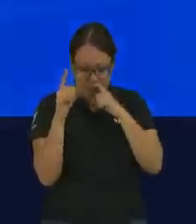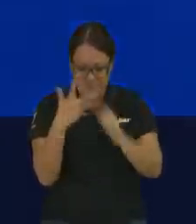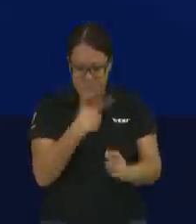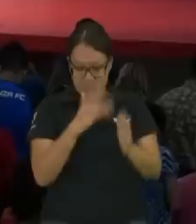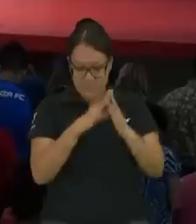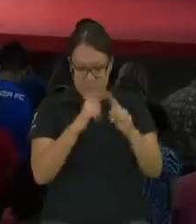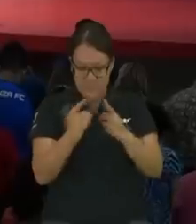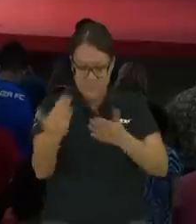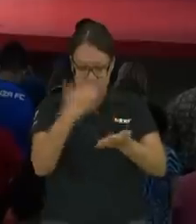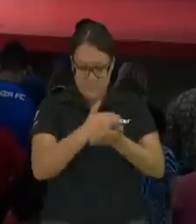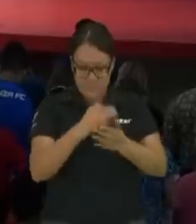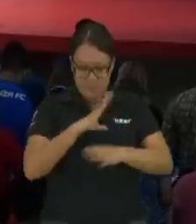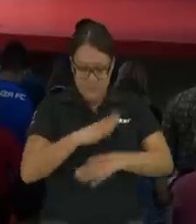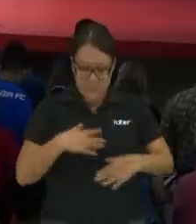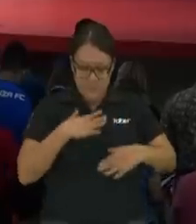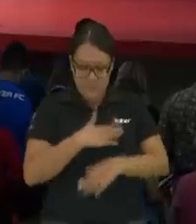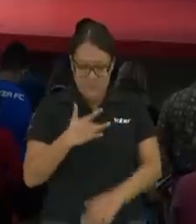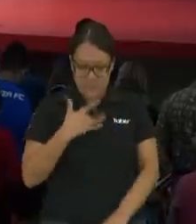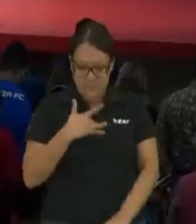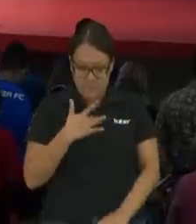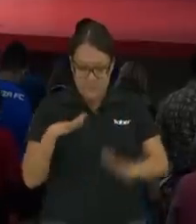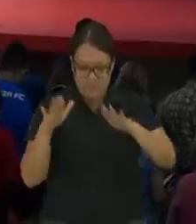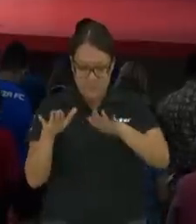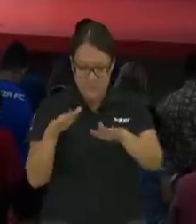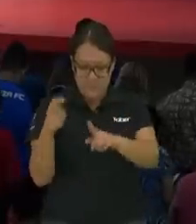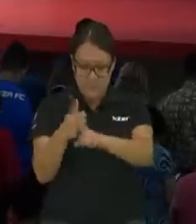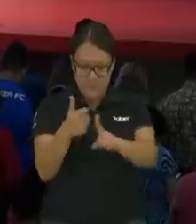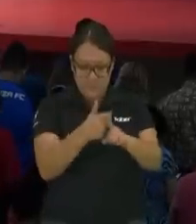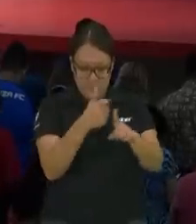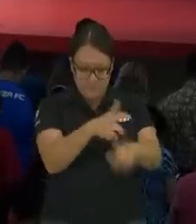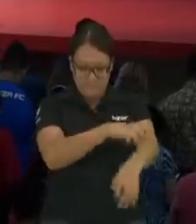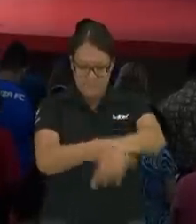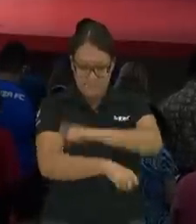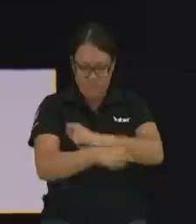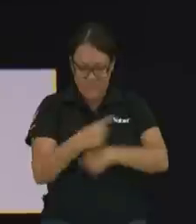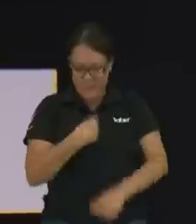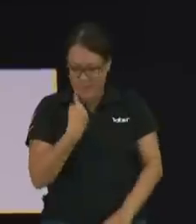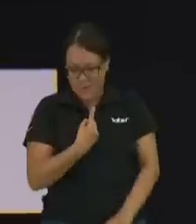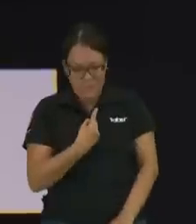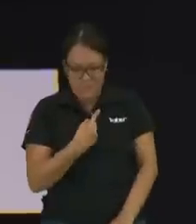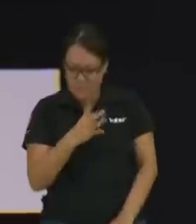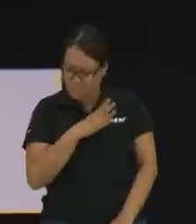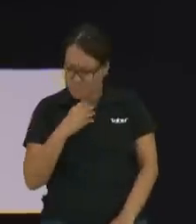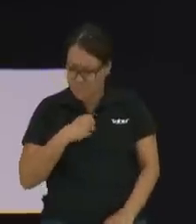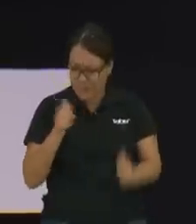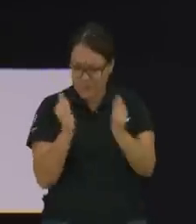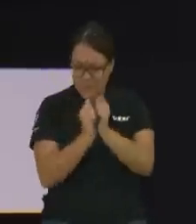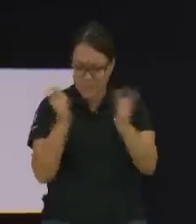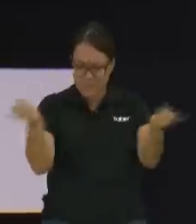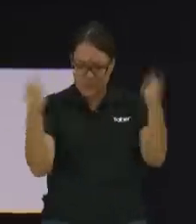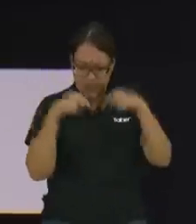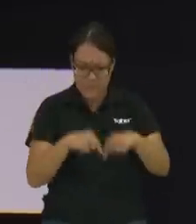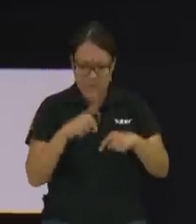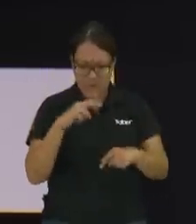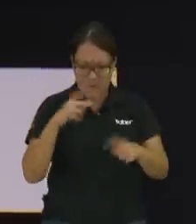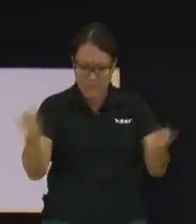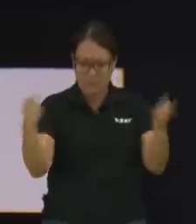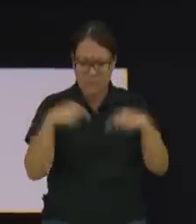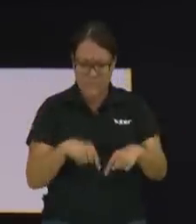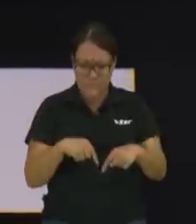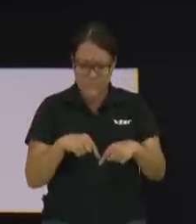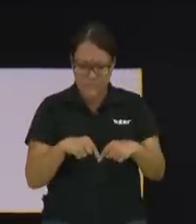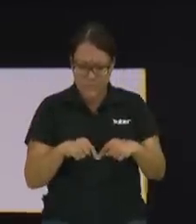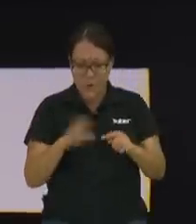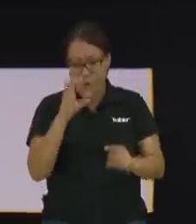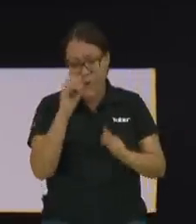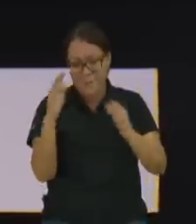tu casa. Gracias por el esfuerzo de mis hermanos que no vinieron solos, que han traído a sus amigos y a su familia y si no, pues sus